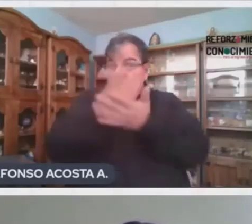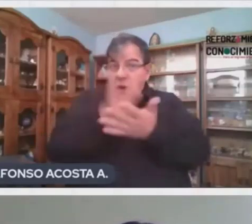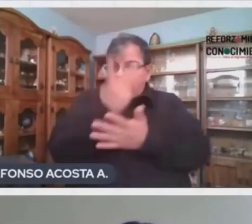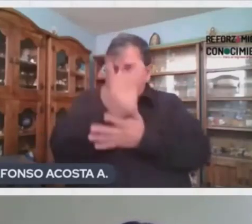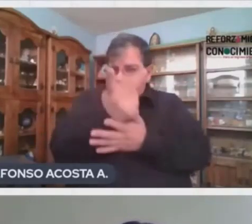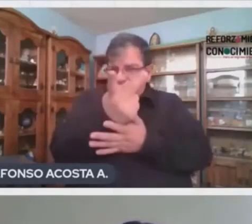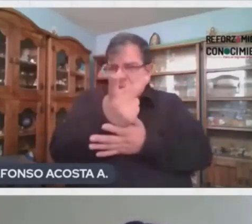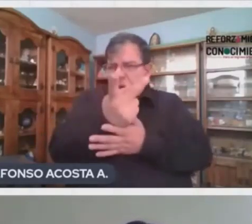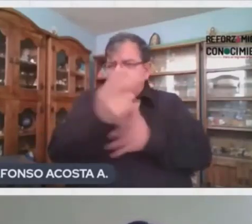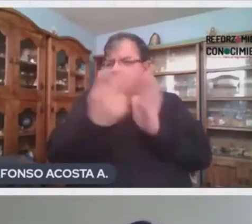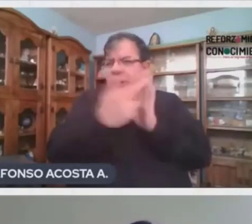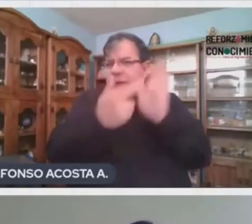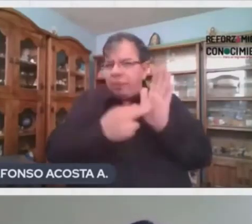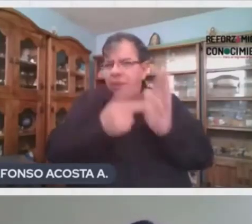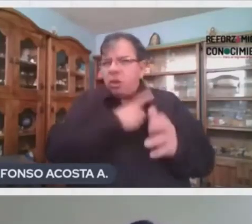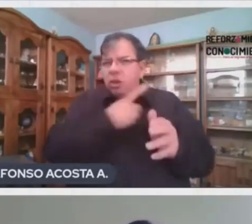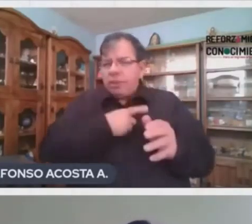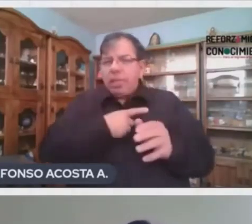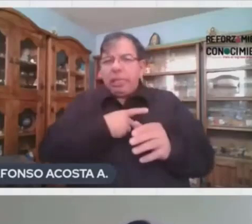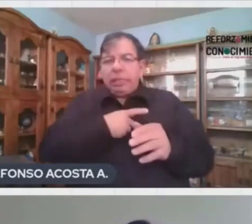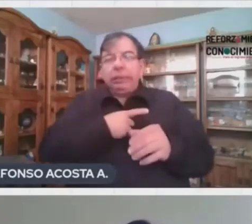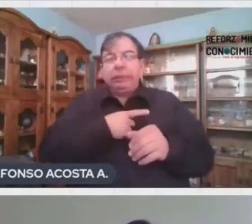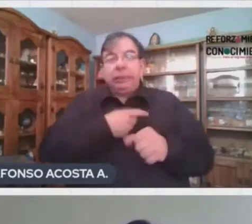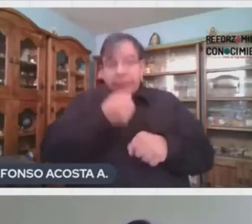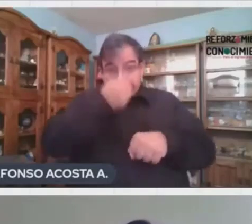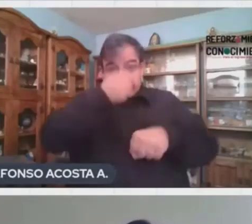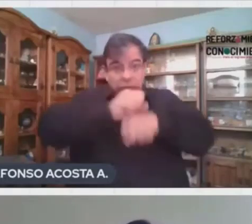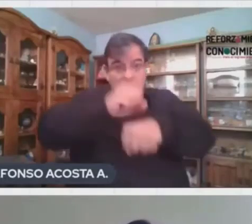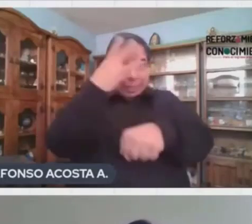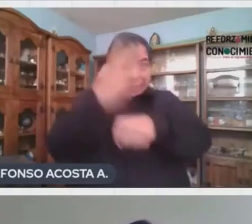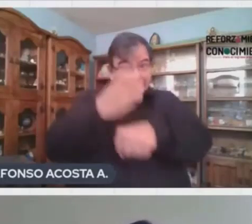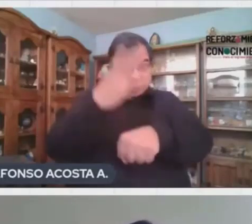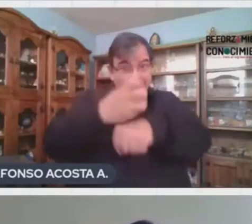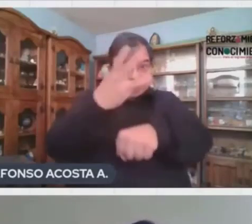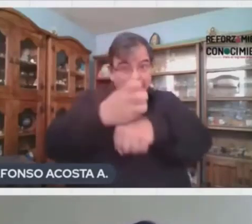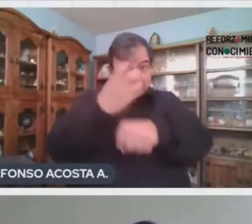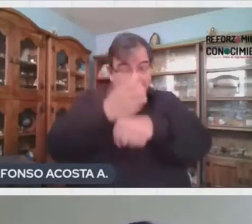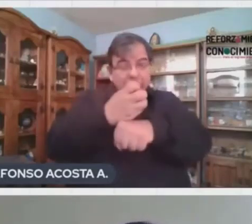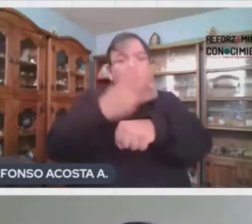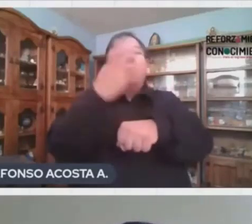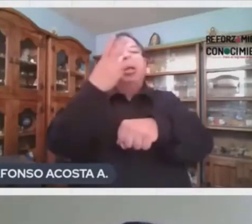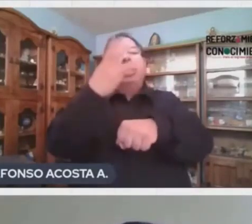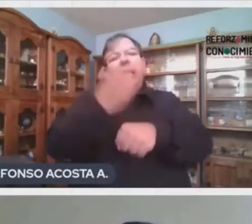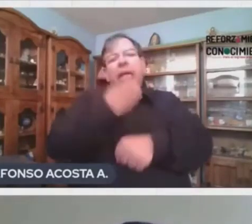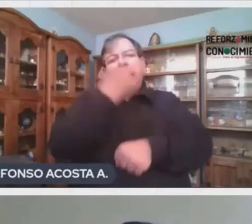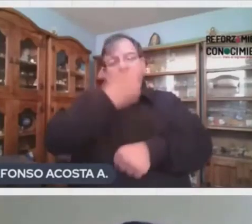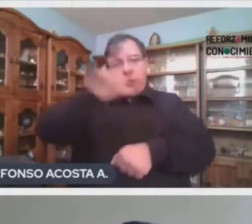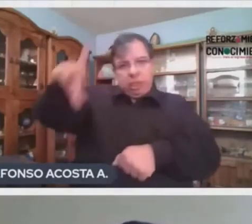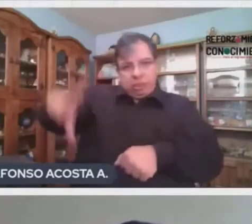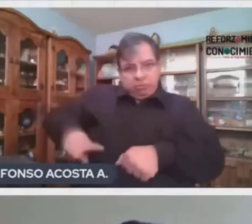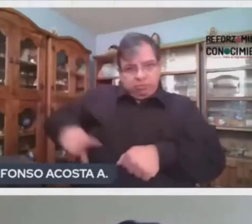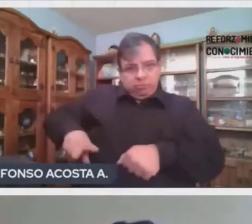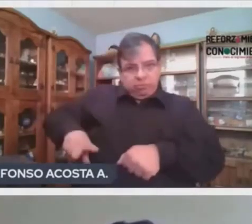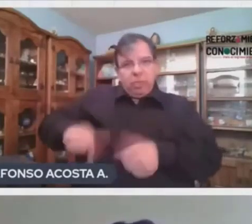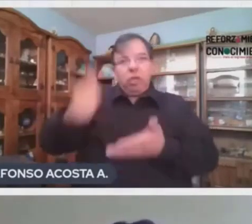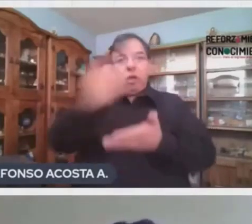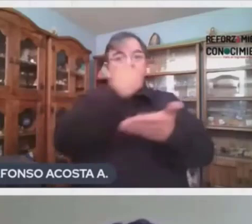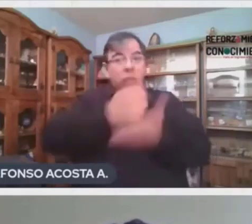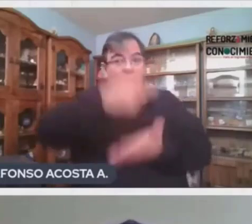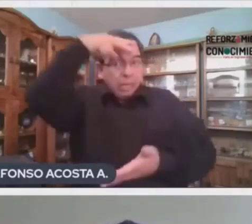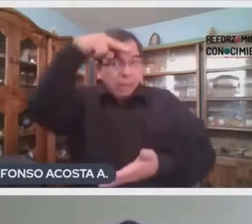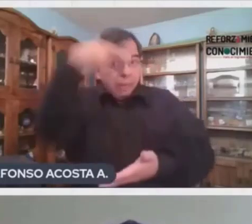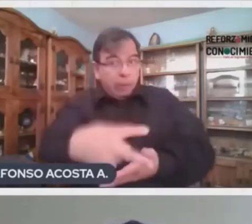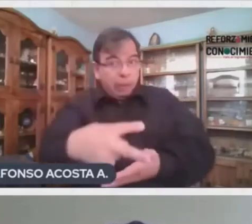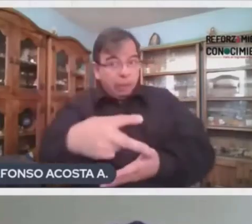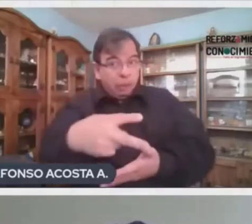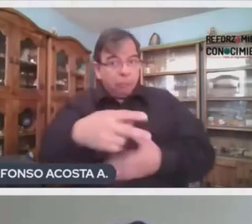estudiante de tercero de secundaria y estudias en secundaria pública de la Ciudad de México. Así que aquí